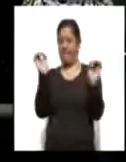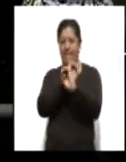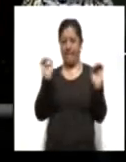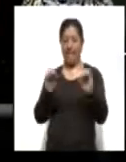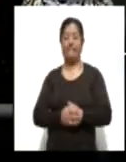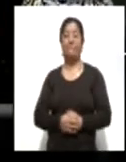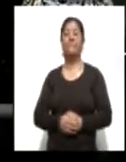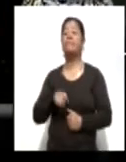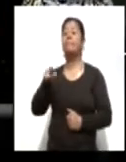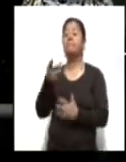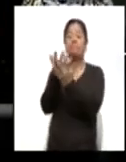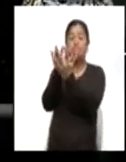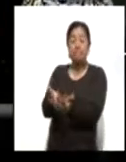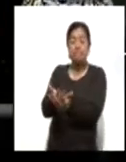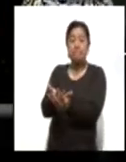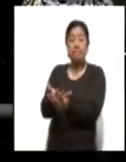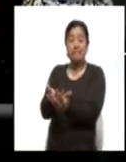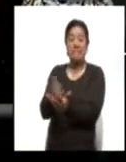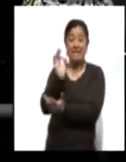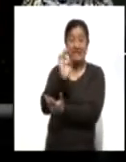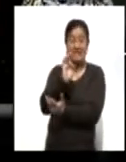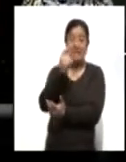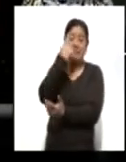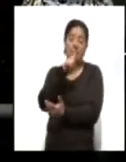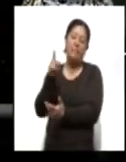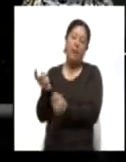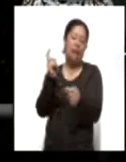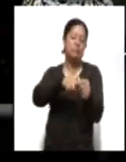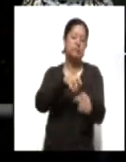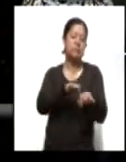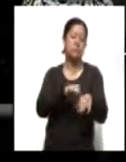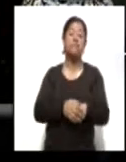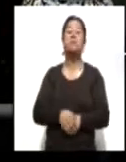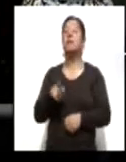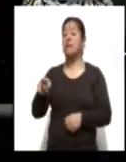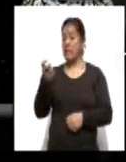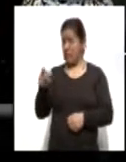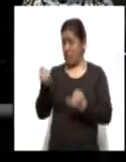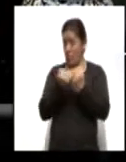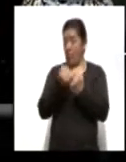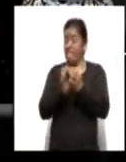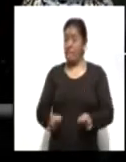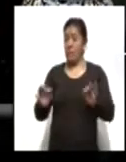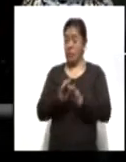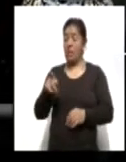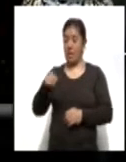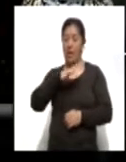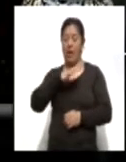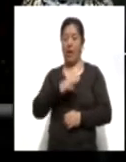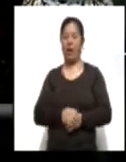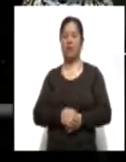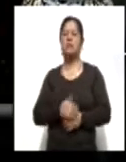suspendido o inhabilitado como servidor público y algo bien importante es tener disponibilidad para